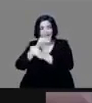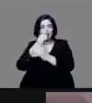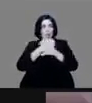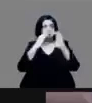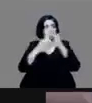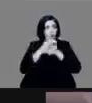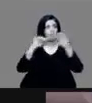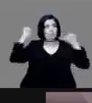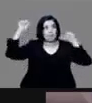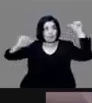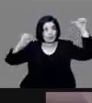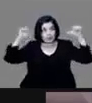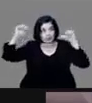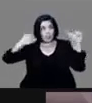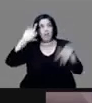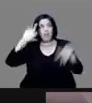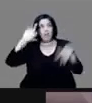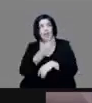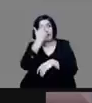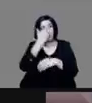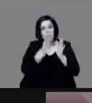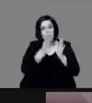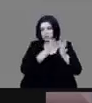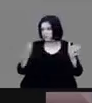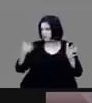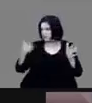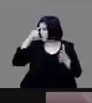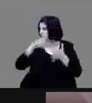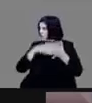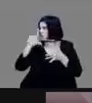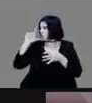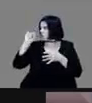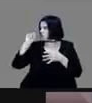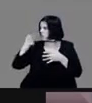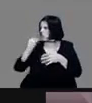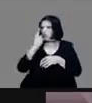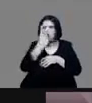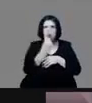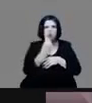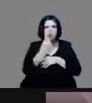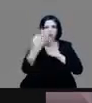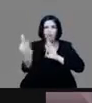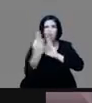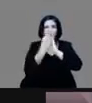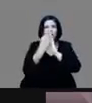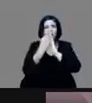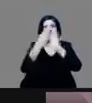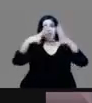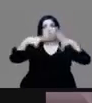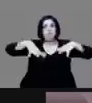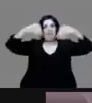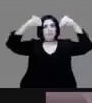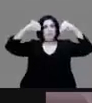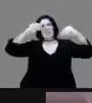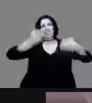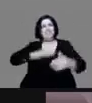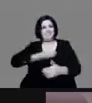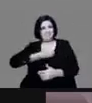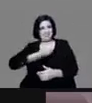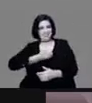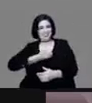que el tramo creo que es la línea uno pasa frente a Palacio Nacional y da vuelta entra